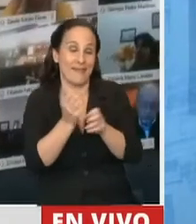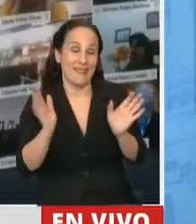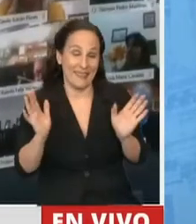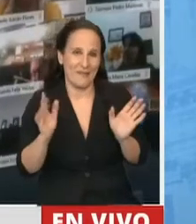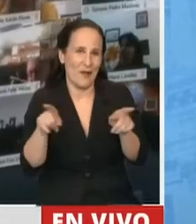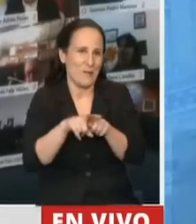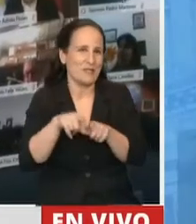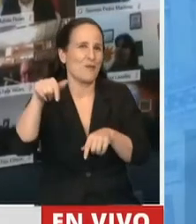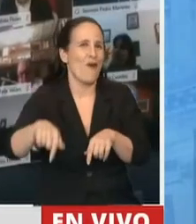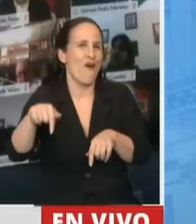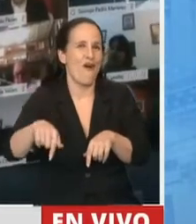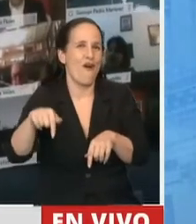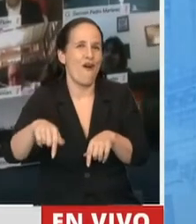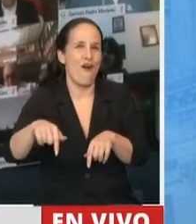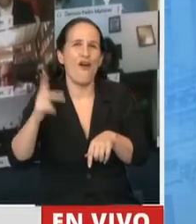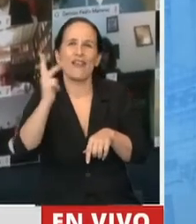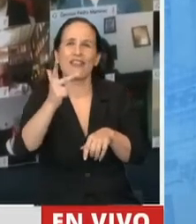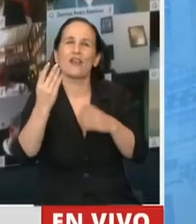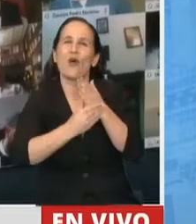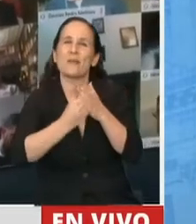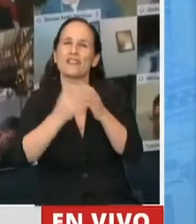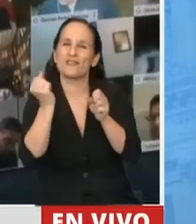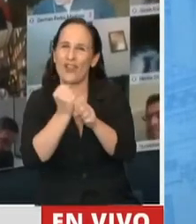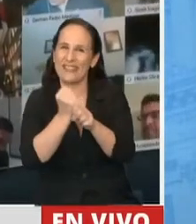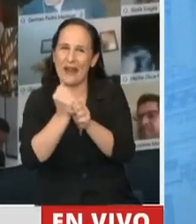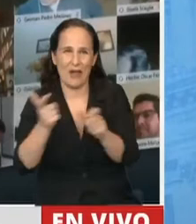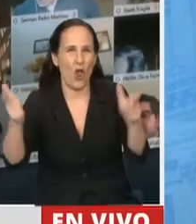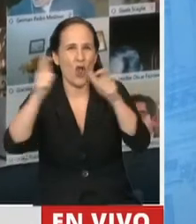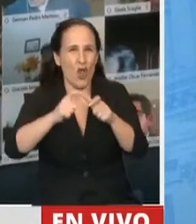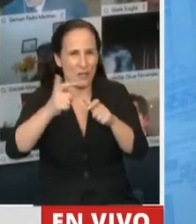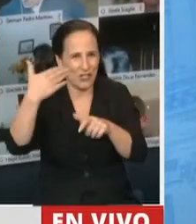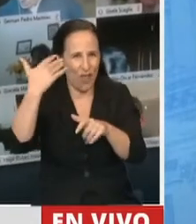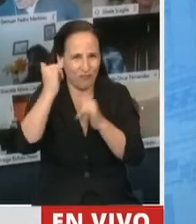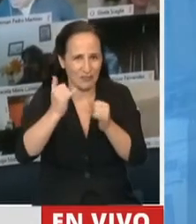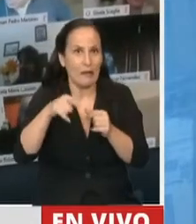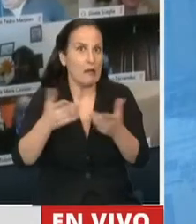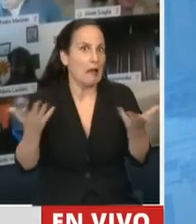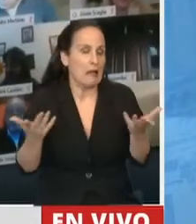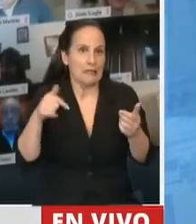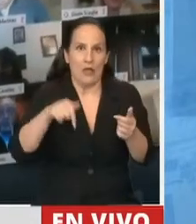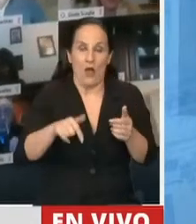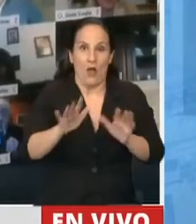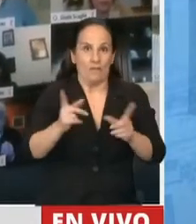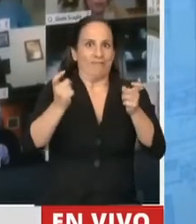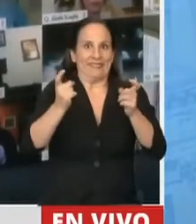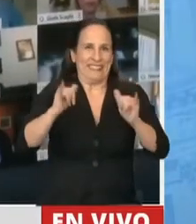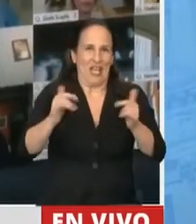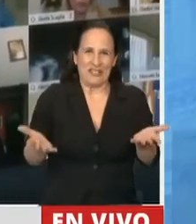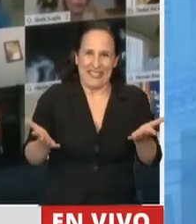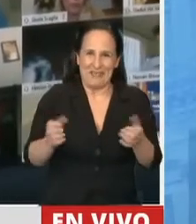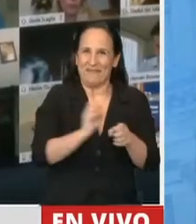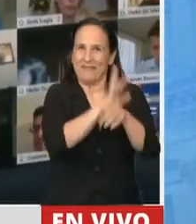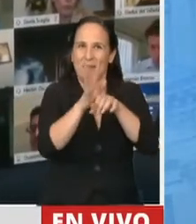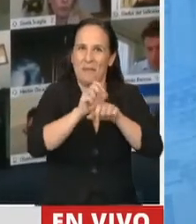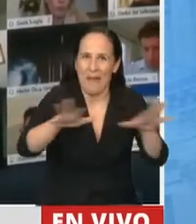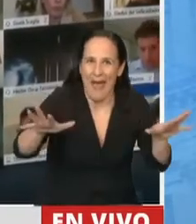como dijo el Ministro de Trabajo en la Comisión Informativa, se nos vino encima por la pandemia, por el